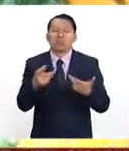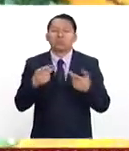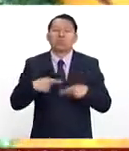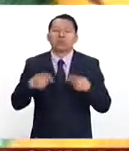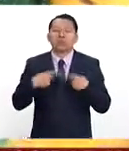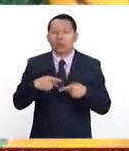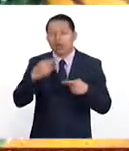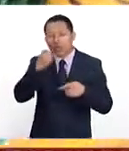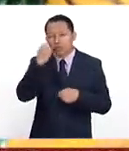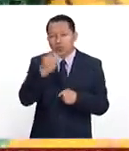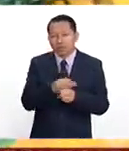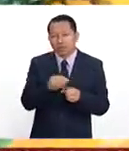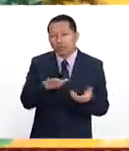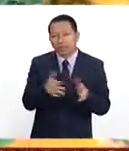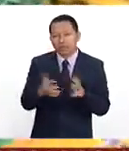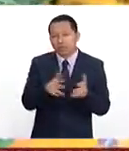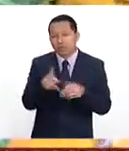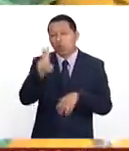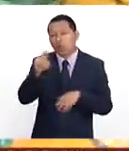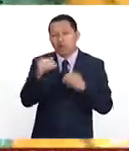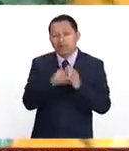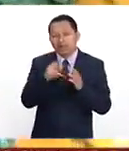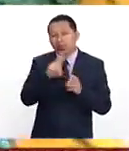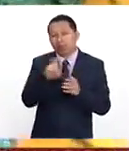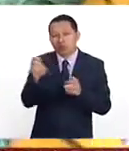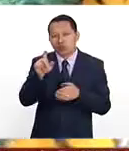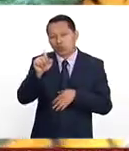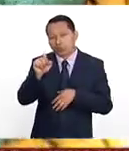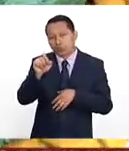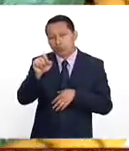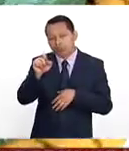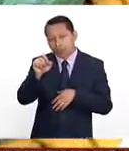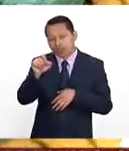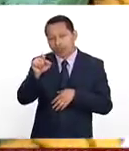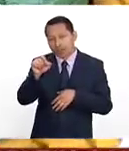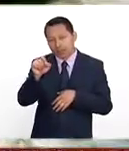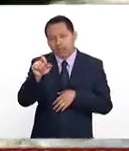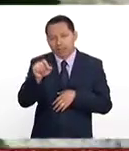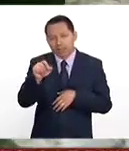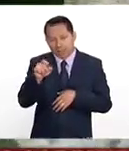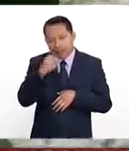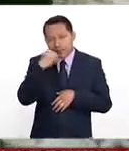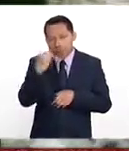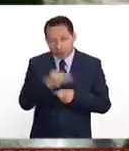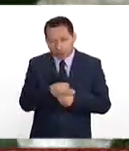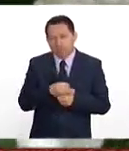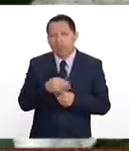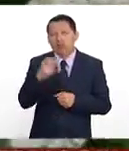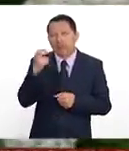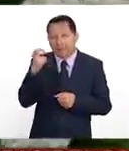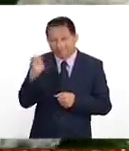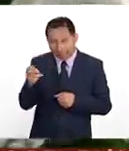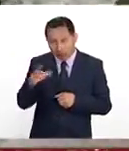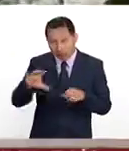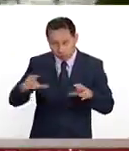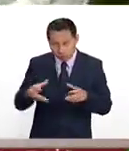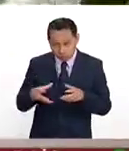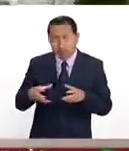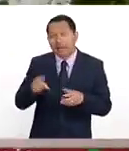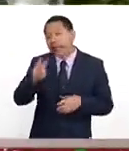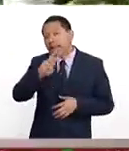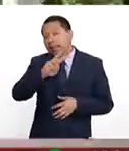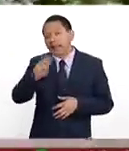estudiantil de aproximadamente 2 mil 220 estudiantes, de los cuales 300